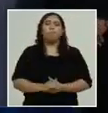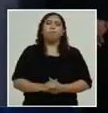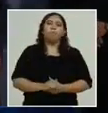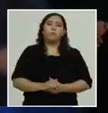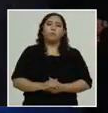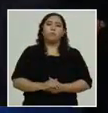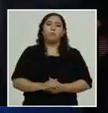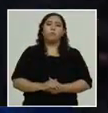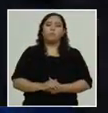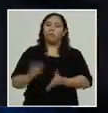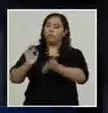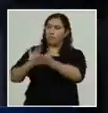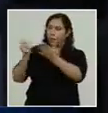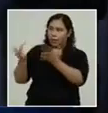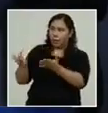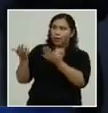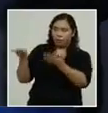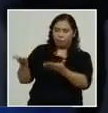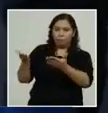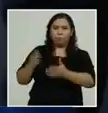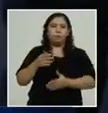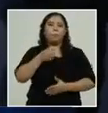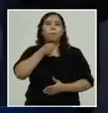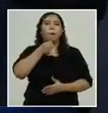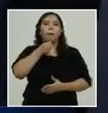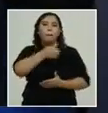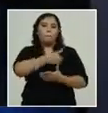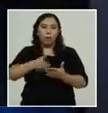gracias comisionado quiero